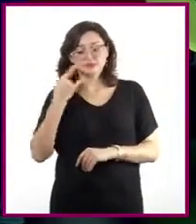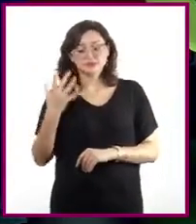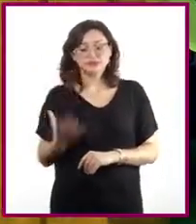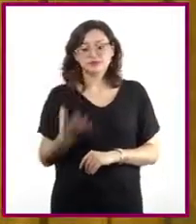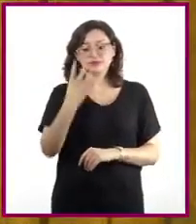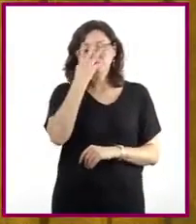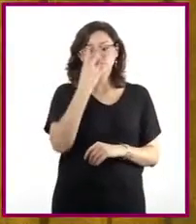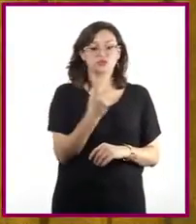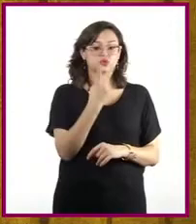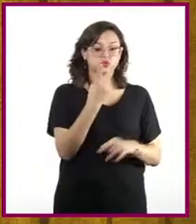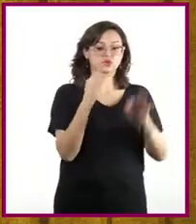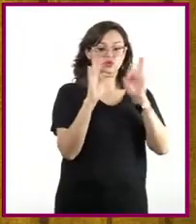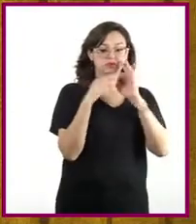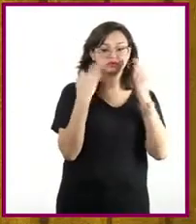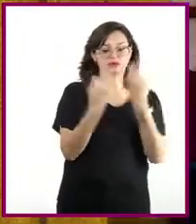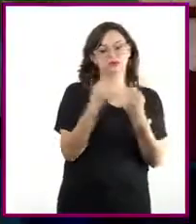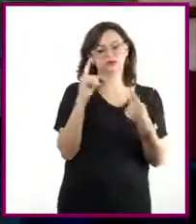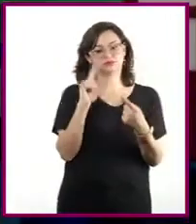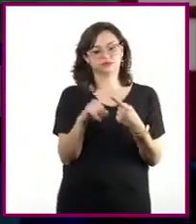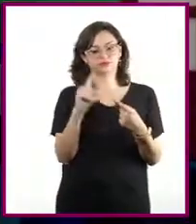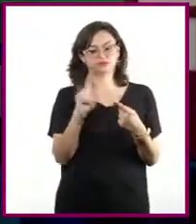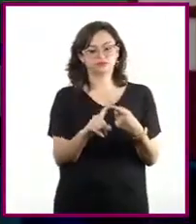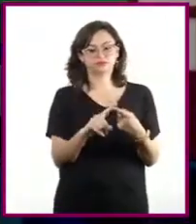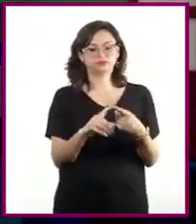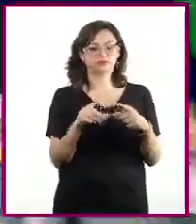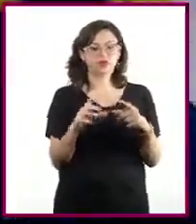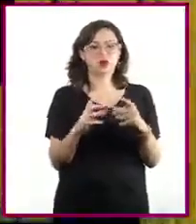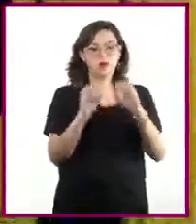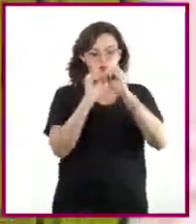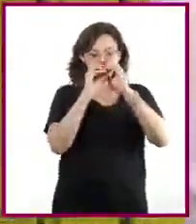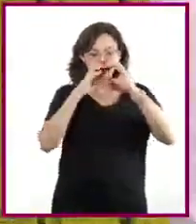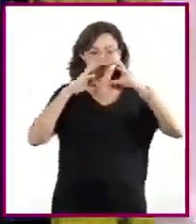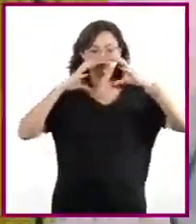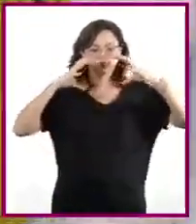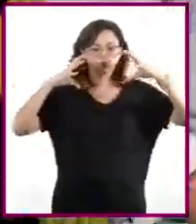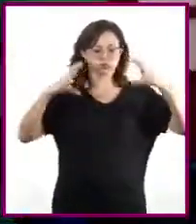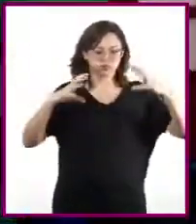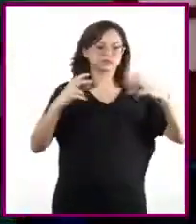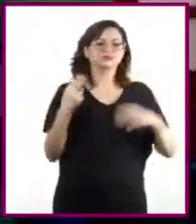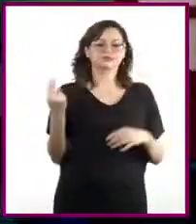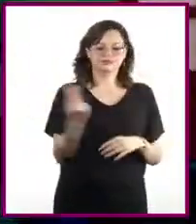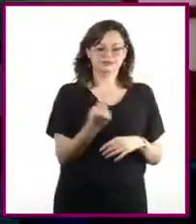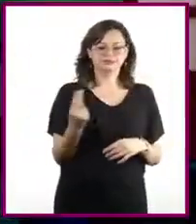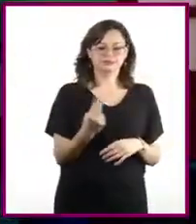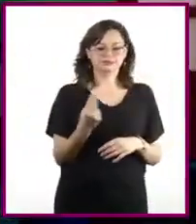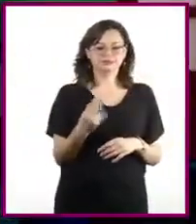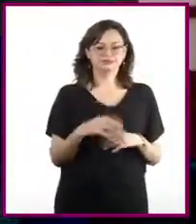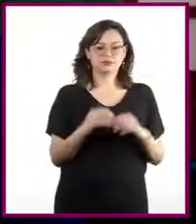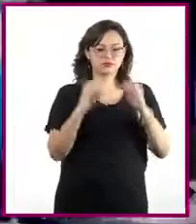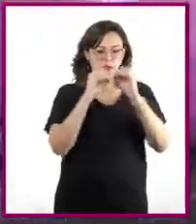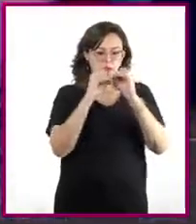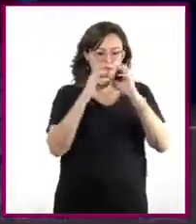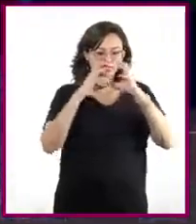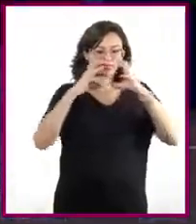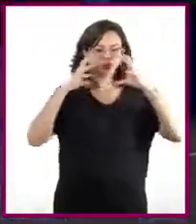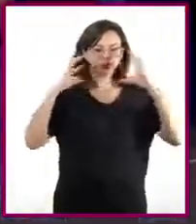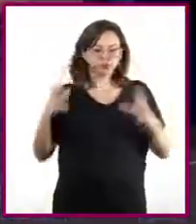En la primera técnica, pues la hacemos a partir de un globo. Y por eso necesitamos globos,